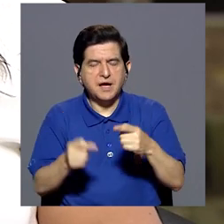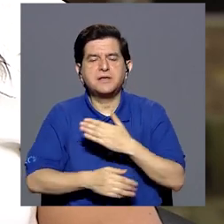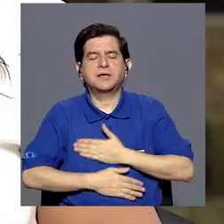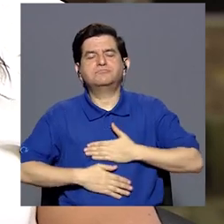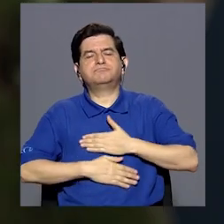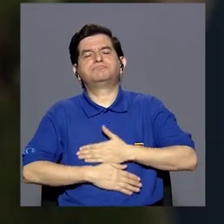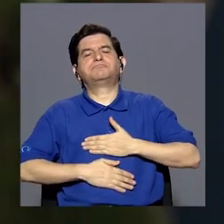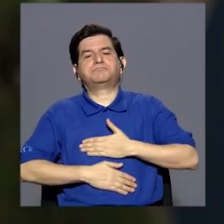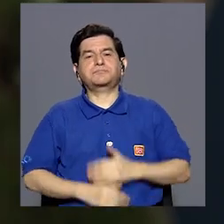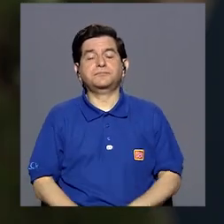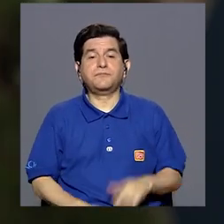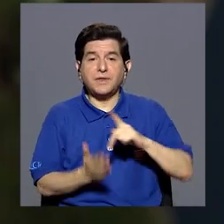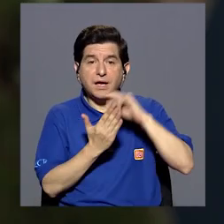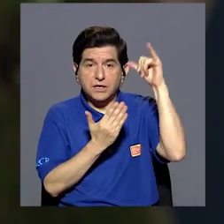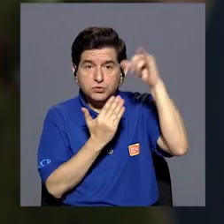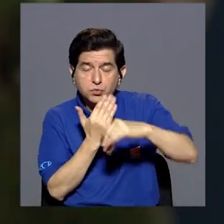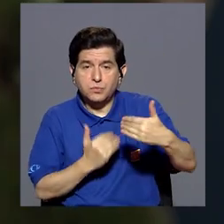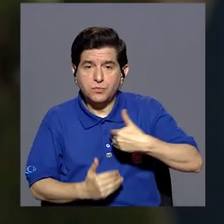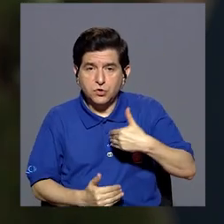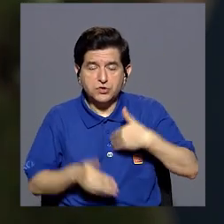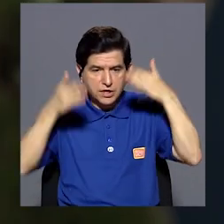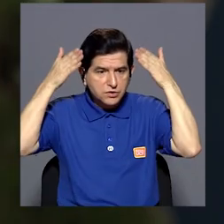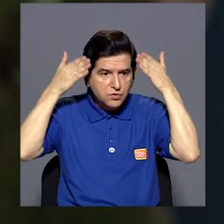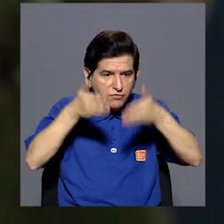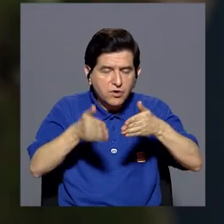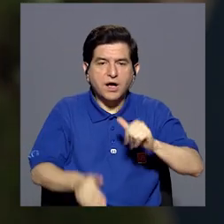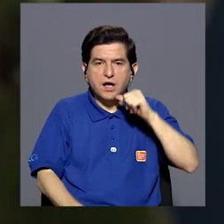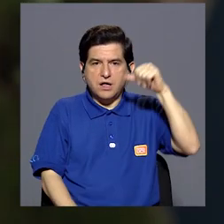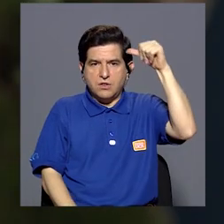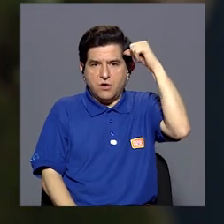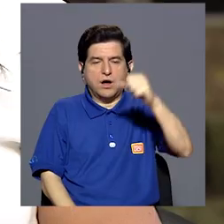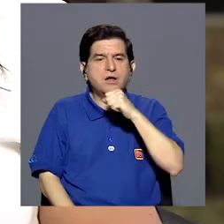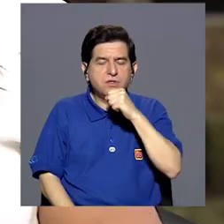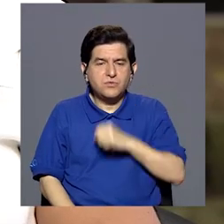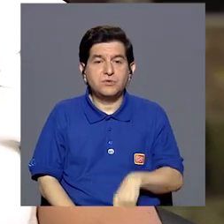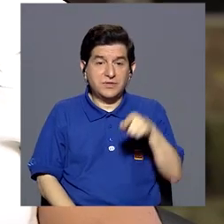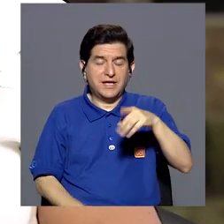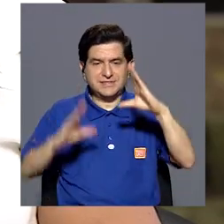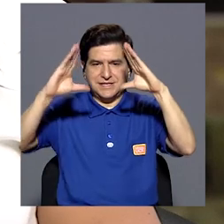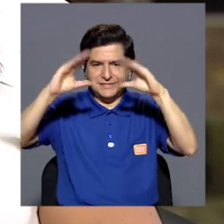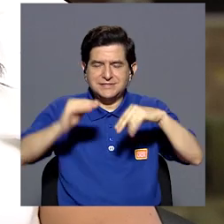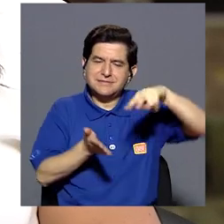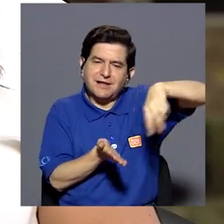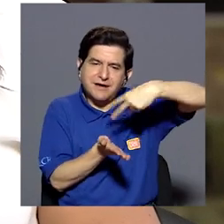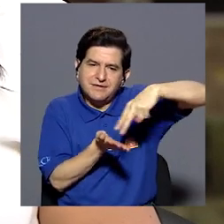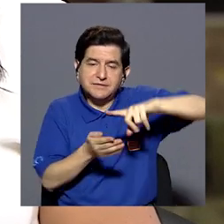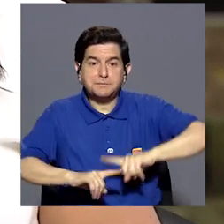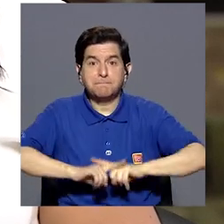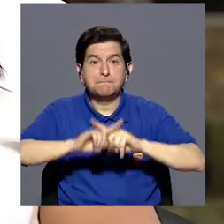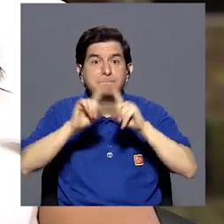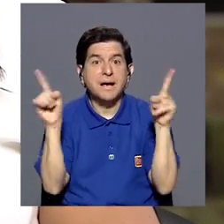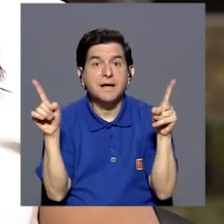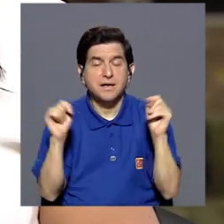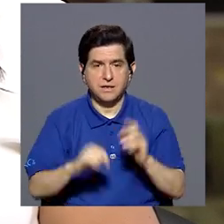se recreen. Entonces, es un proyecto que tenemos dirigido a los adultos mayores, las tardes bailables, pero